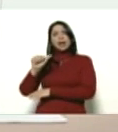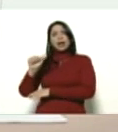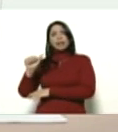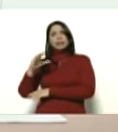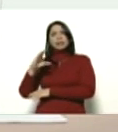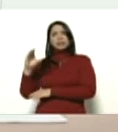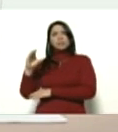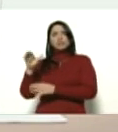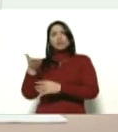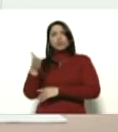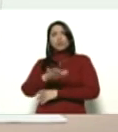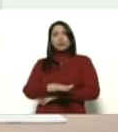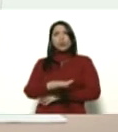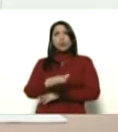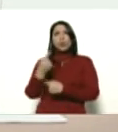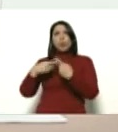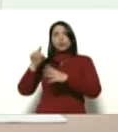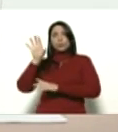en el exterior.